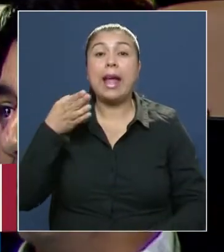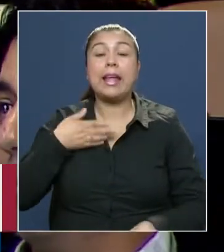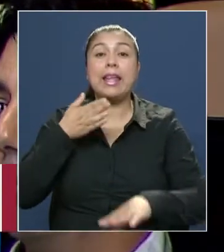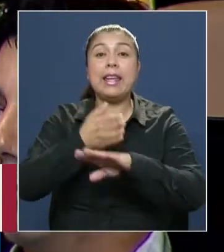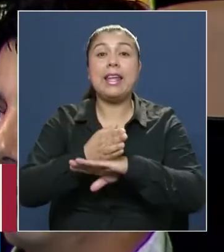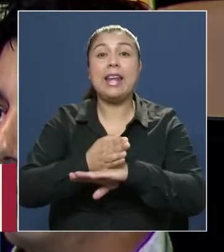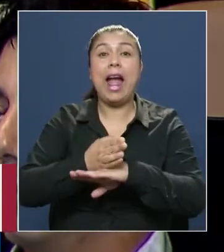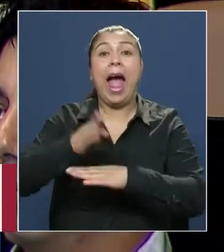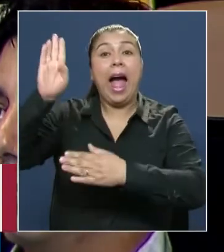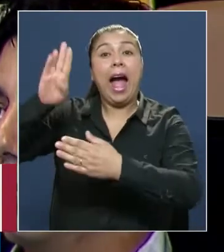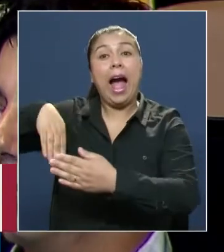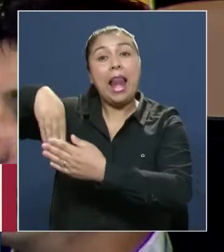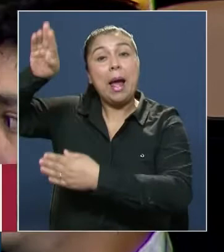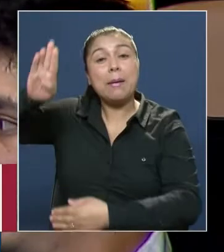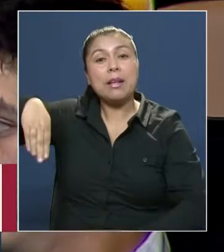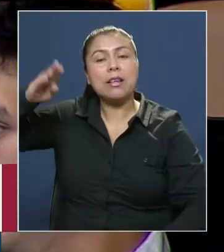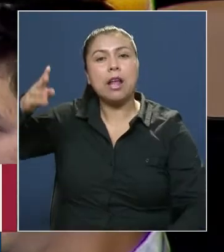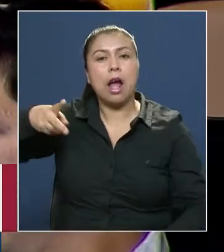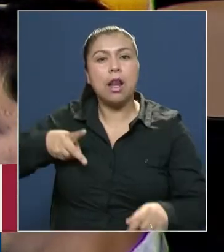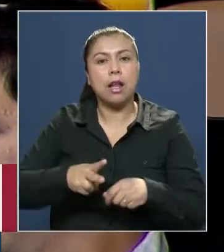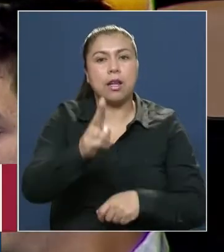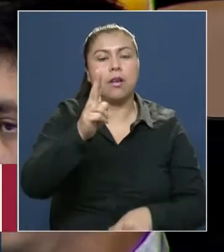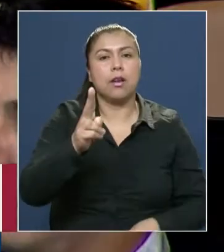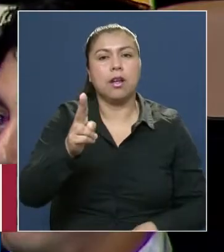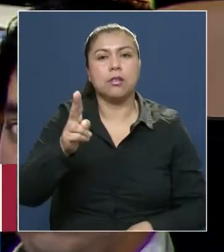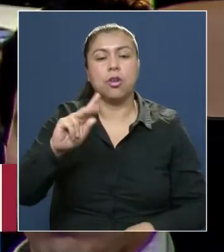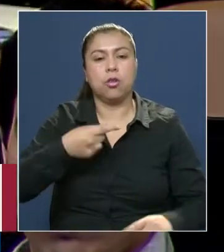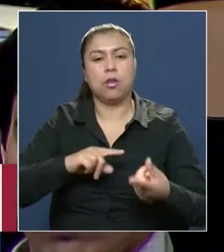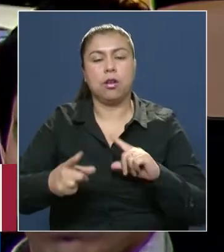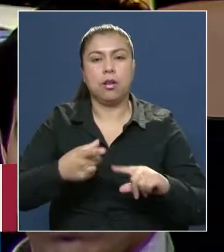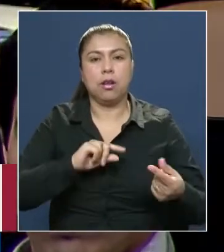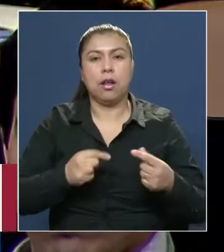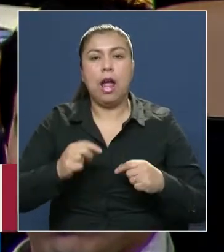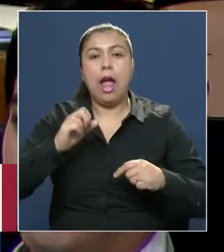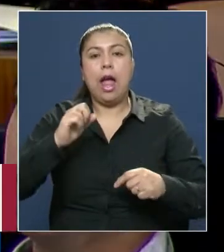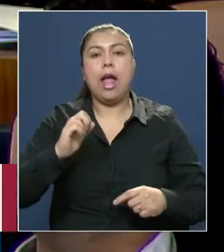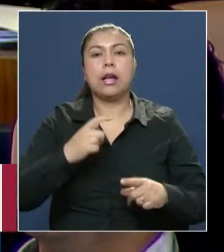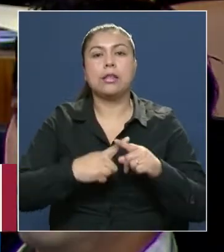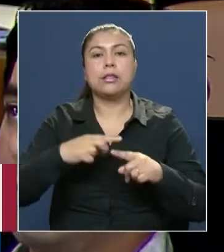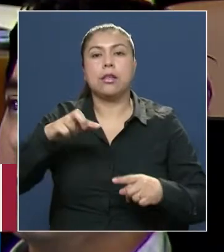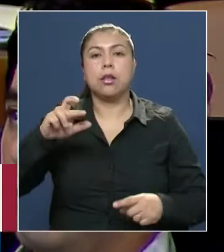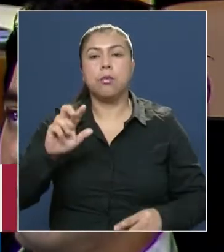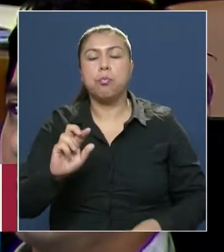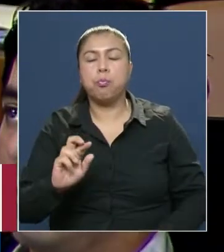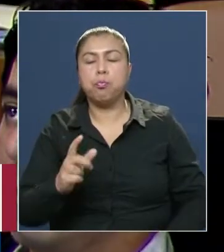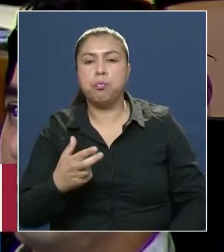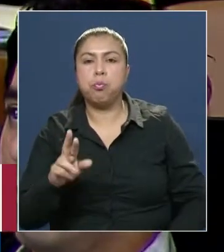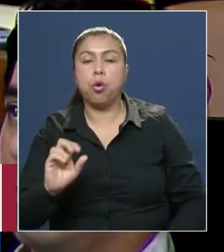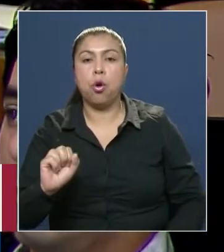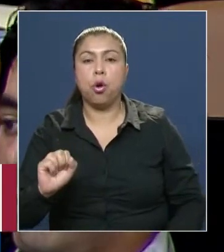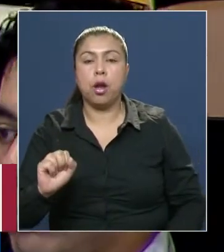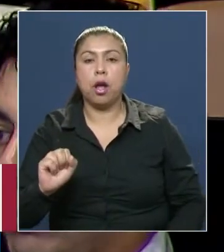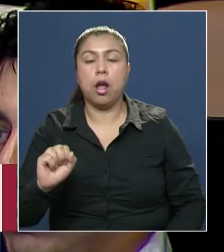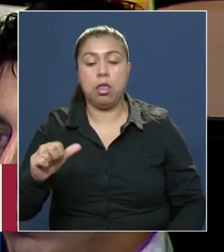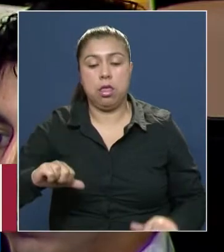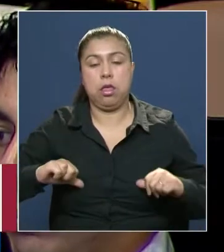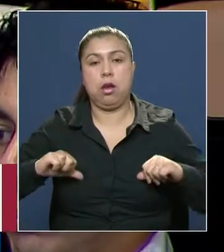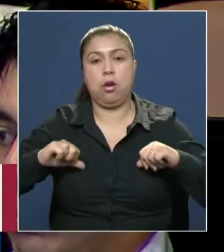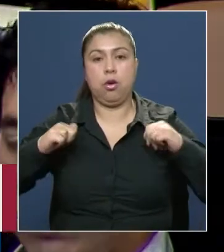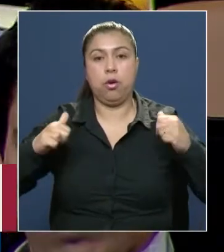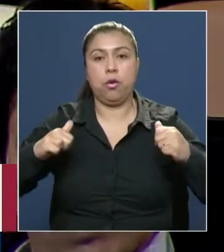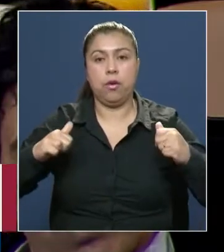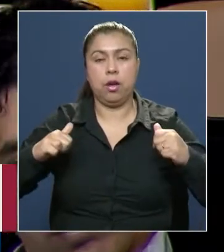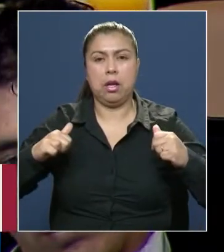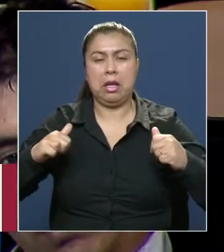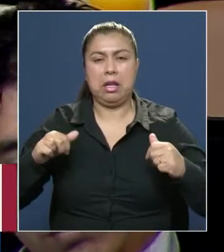Pintana a la inauguración de los debates se explora, los debates se explora, de jóvenes quienes